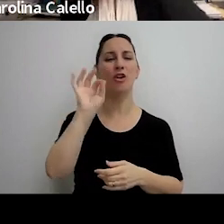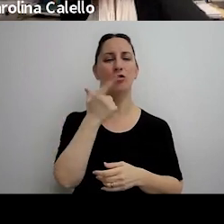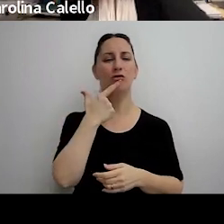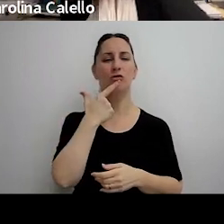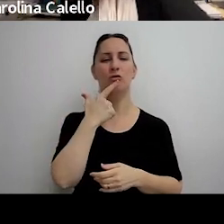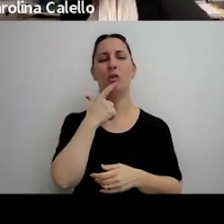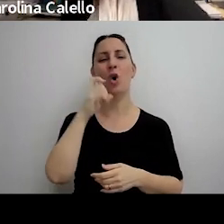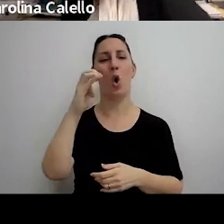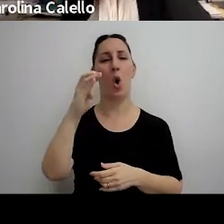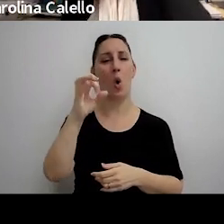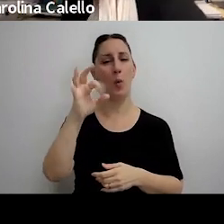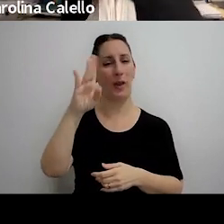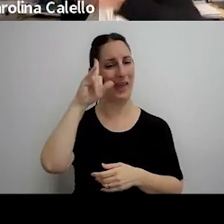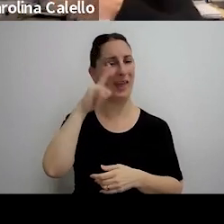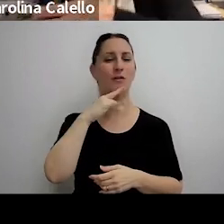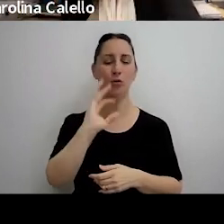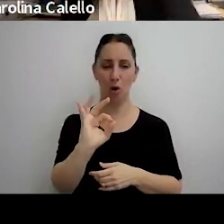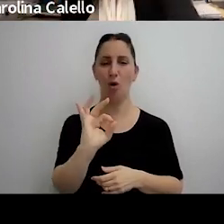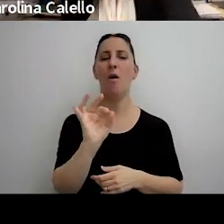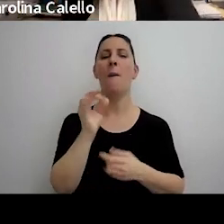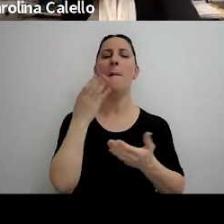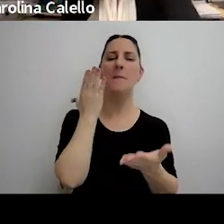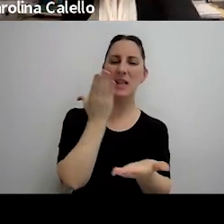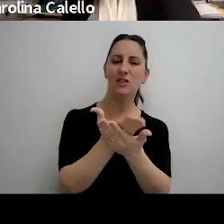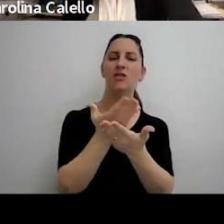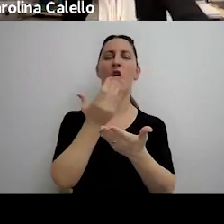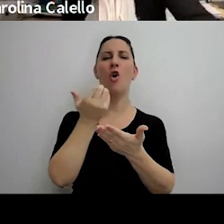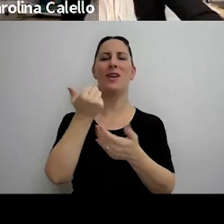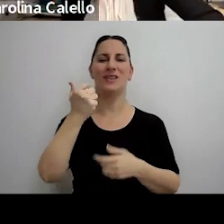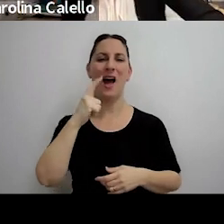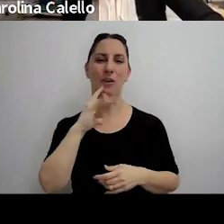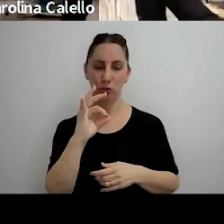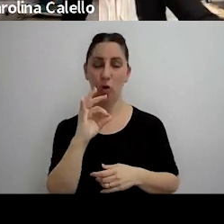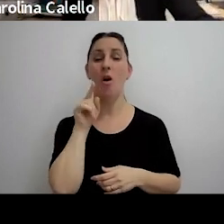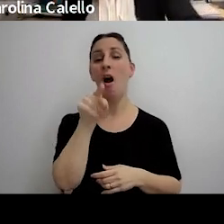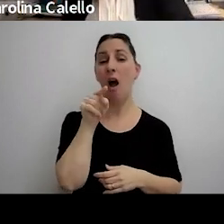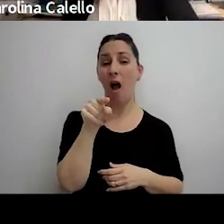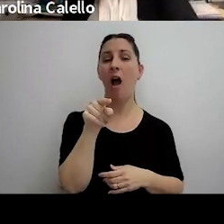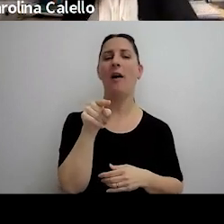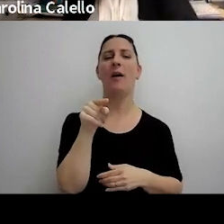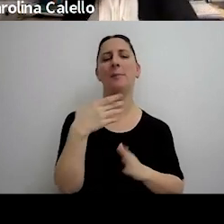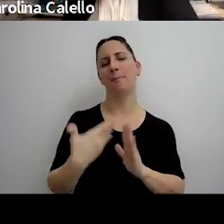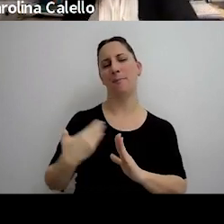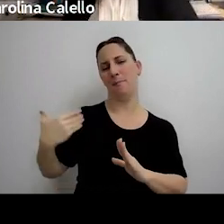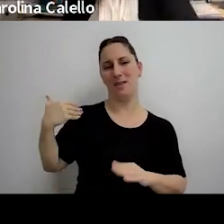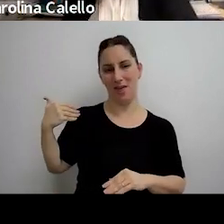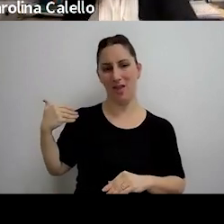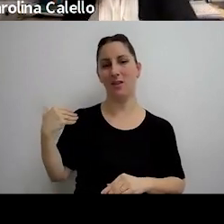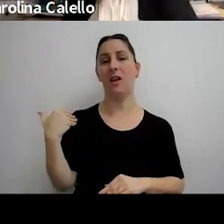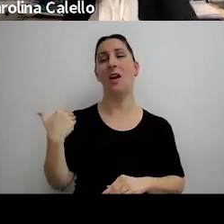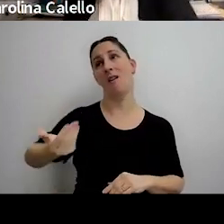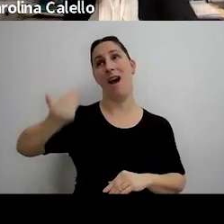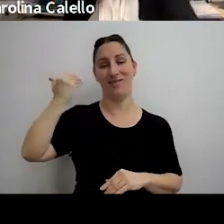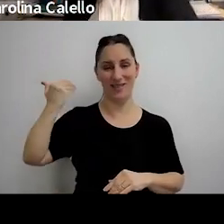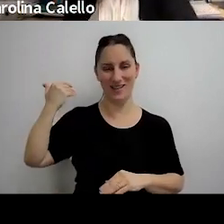sabemos debe decidir todas las peticiones es el acto y los precedentes o capaz en el en el precedente